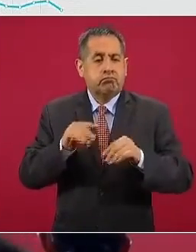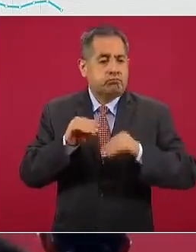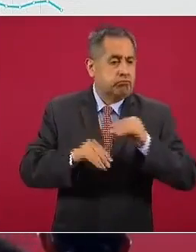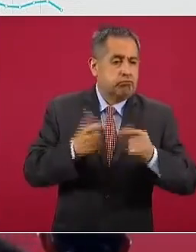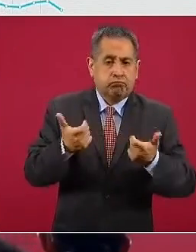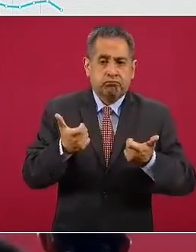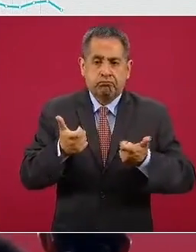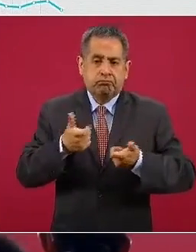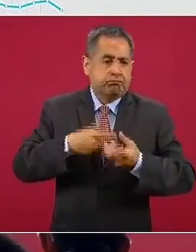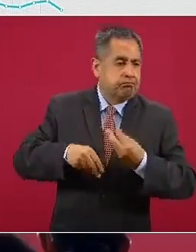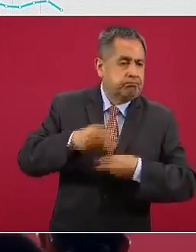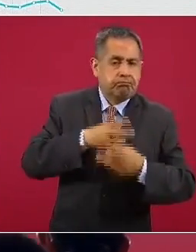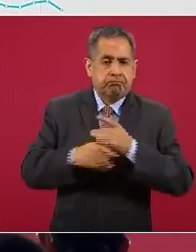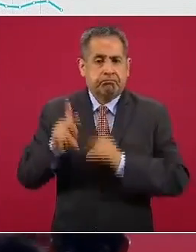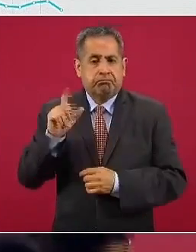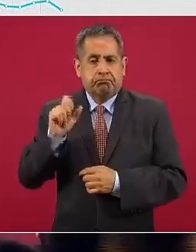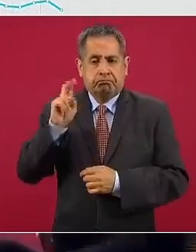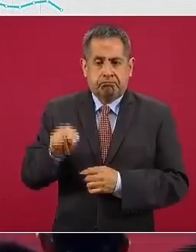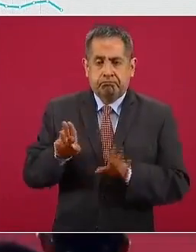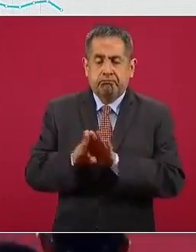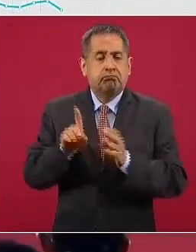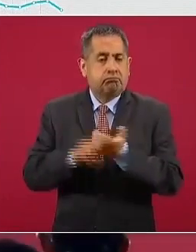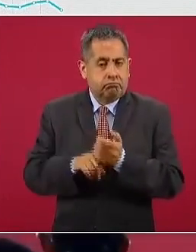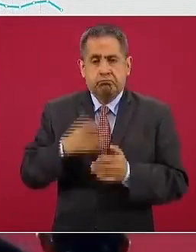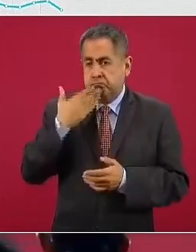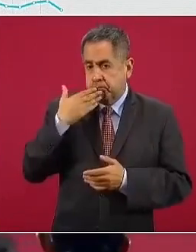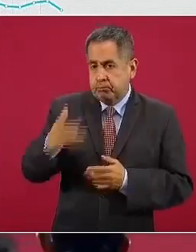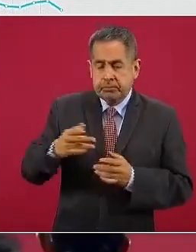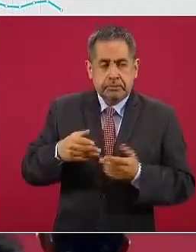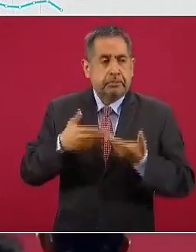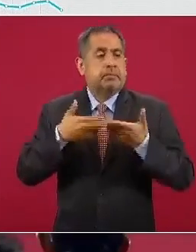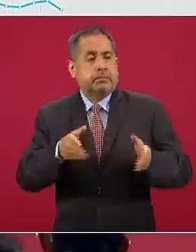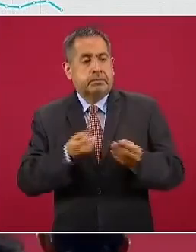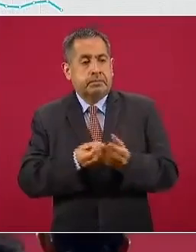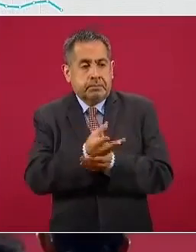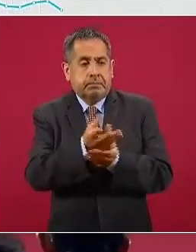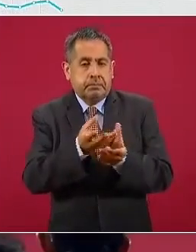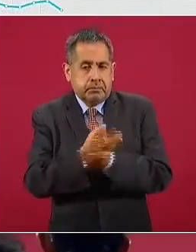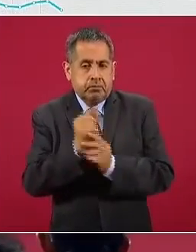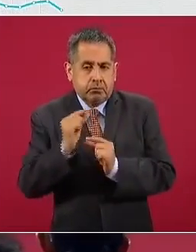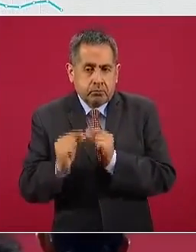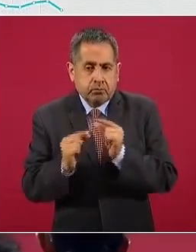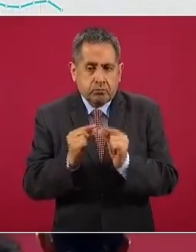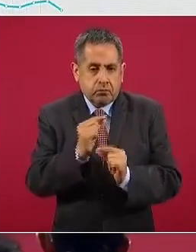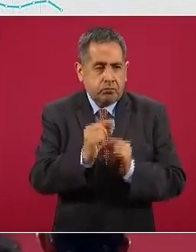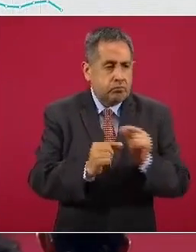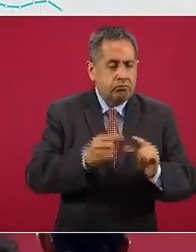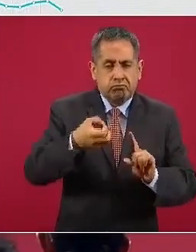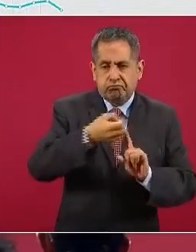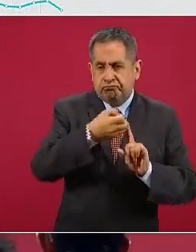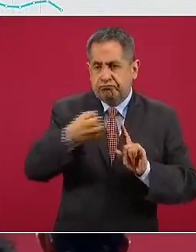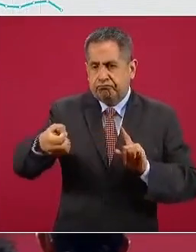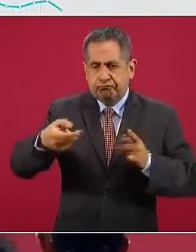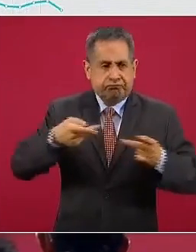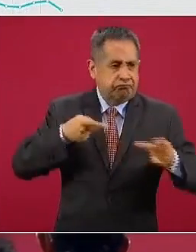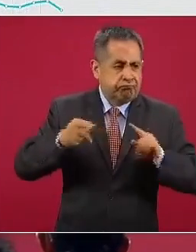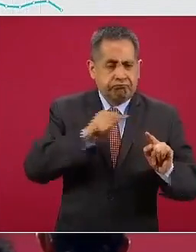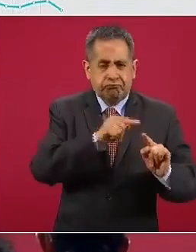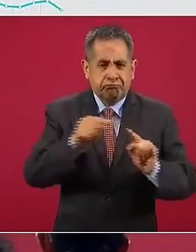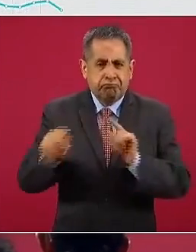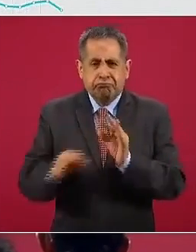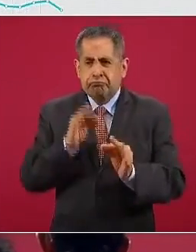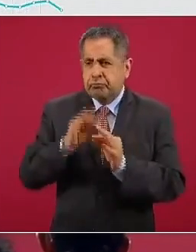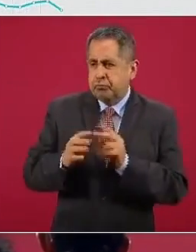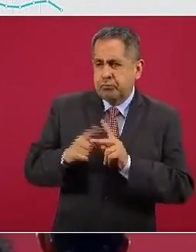económico. Un plan de desconfinamiento muy bien consensuado, muy bien planeado, perfectamente articulado, incluso con detalles